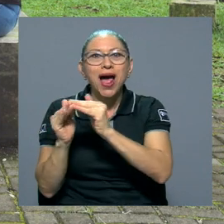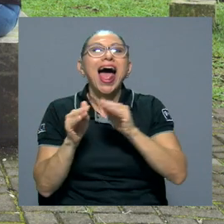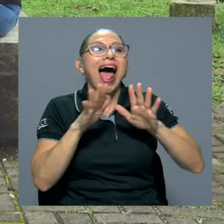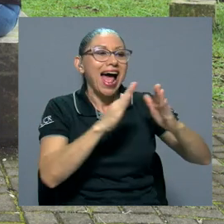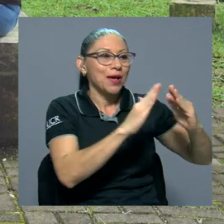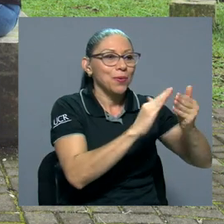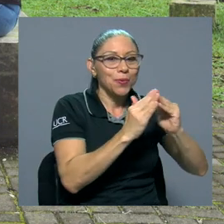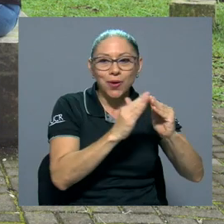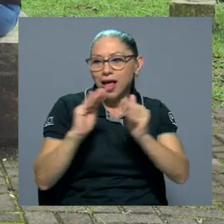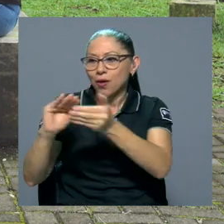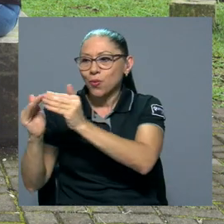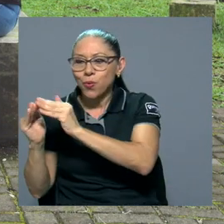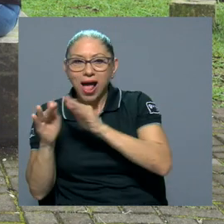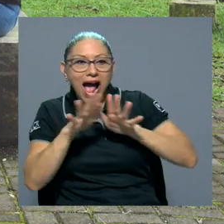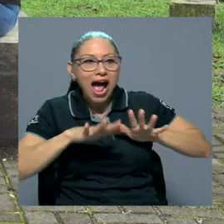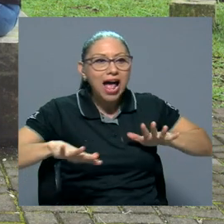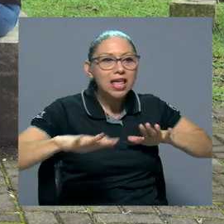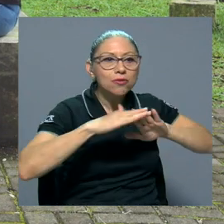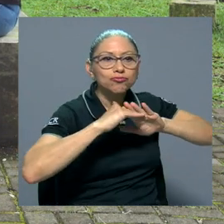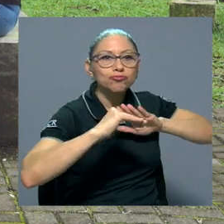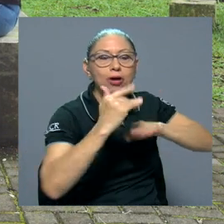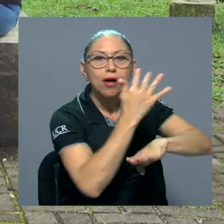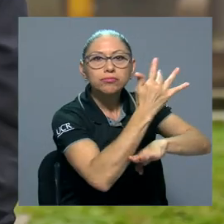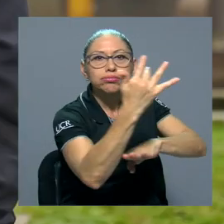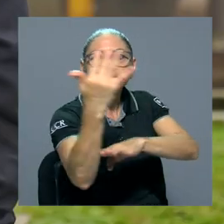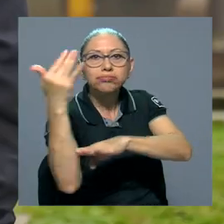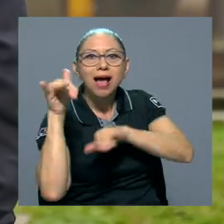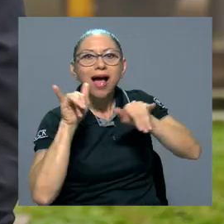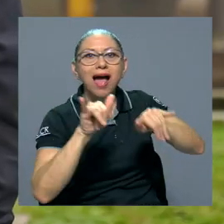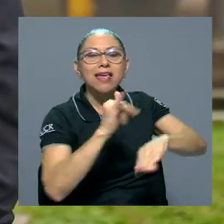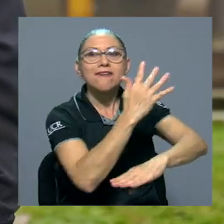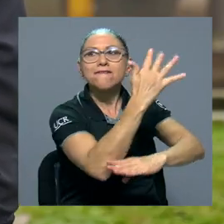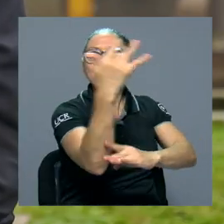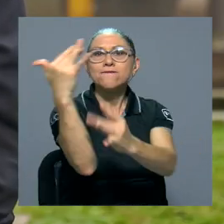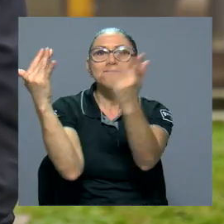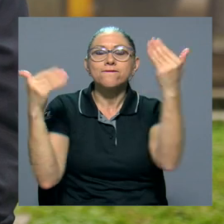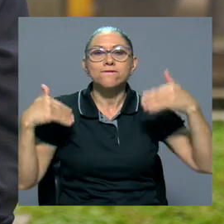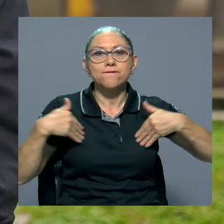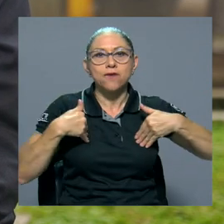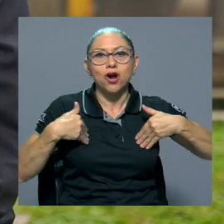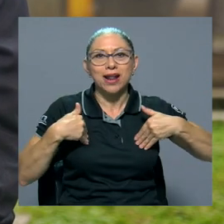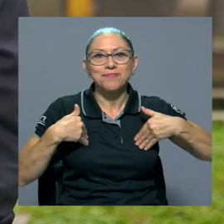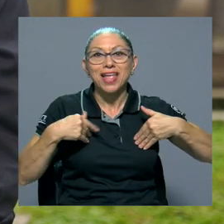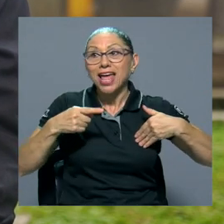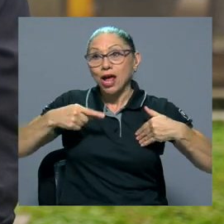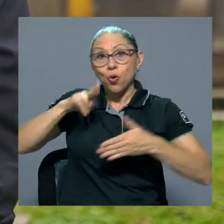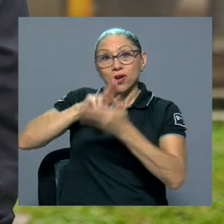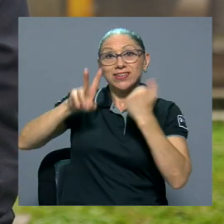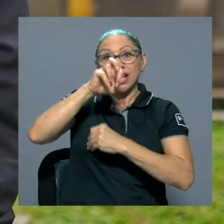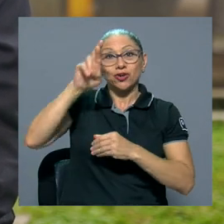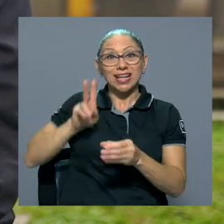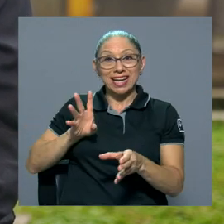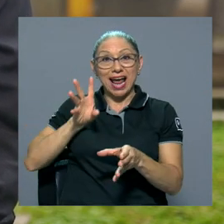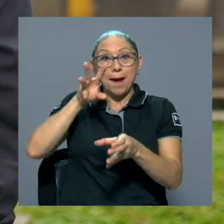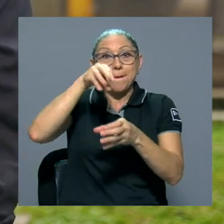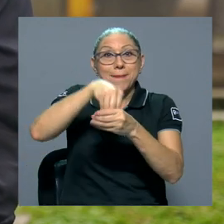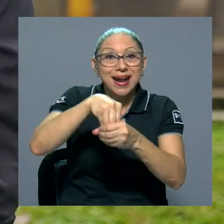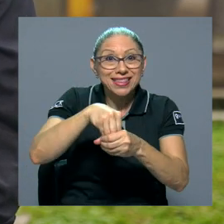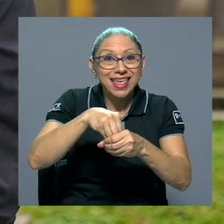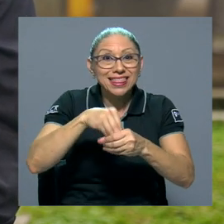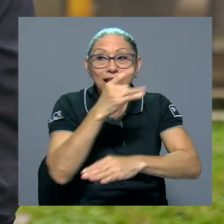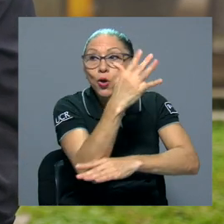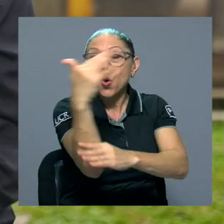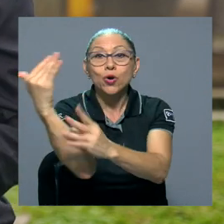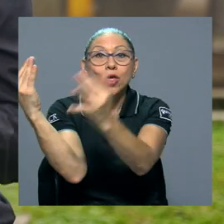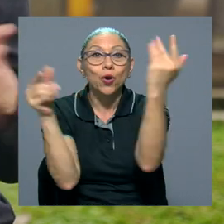mantener la diversidad biológica, tanto de fauna como de flora. La Universidad de Costa Rica es parte del Corredor Biológico Interurbano del río Torres, que